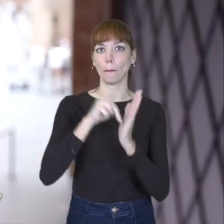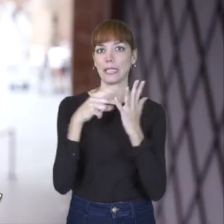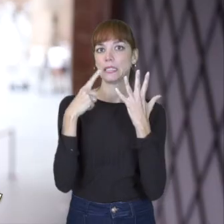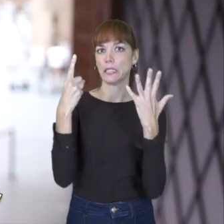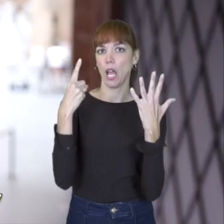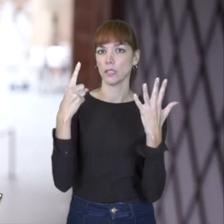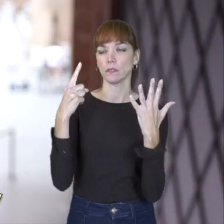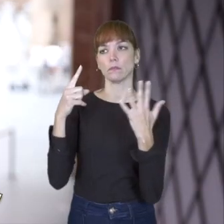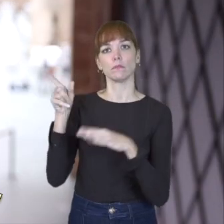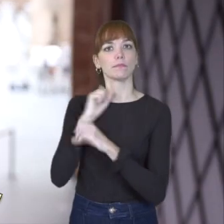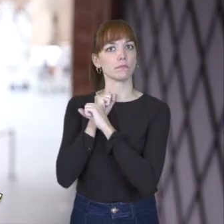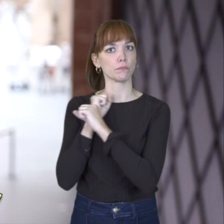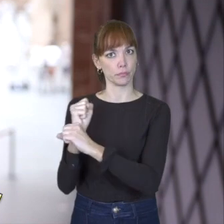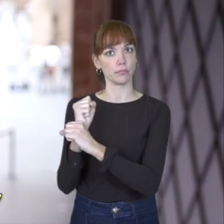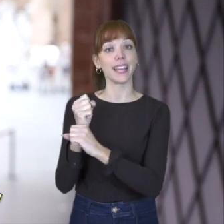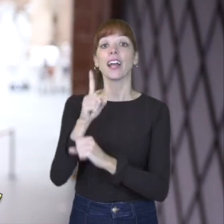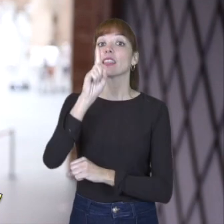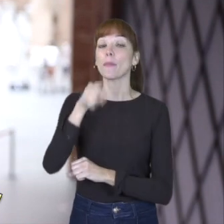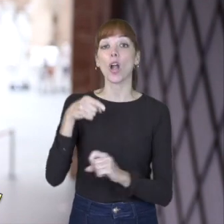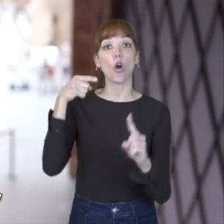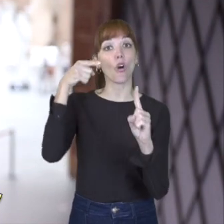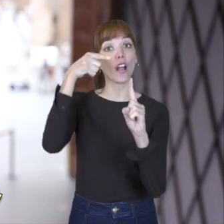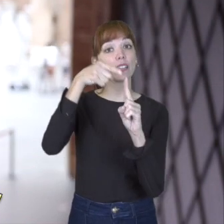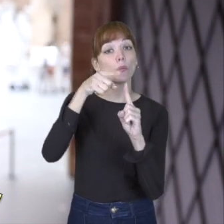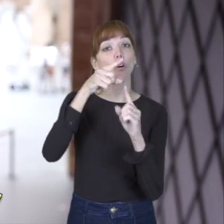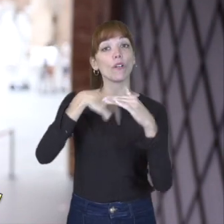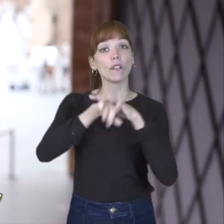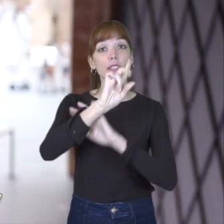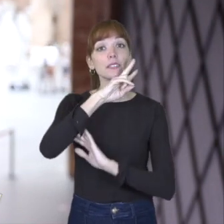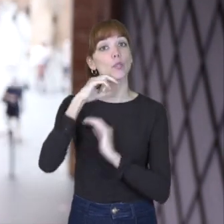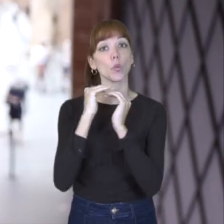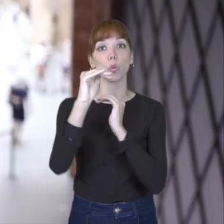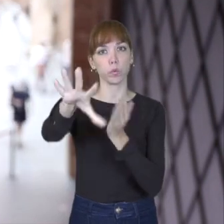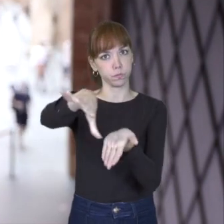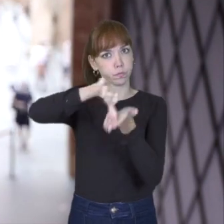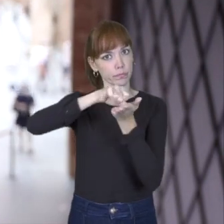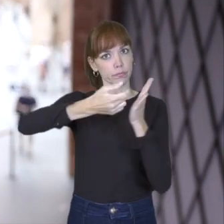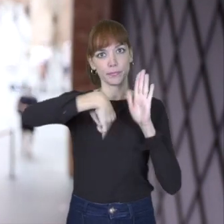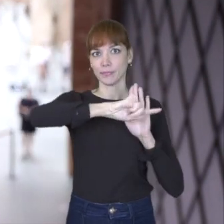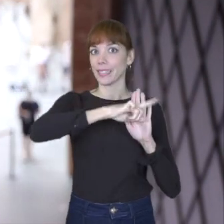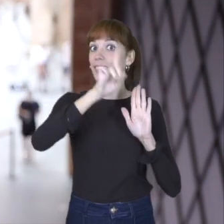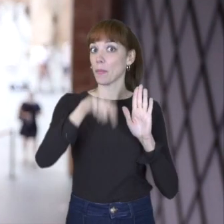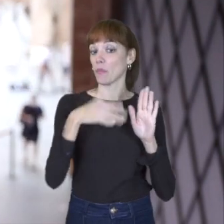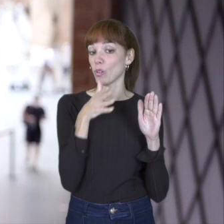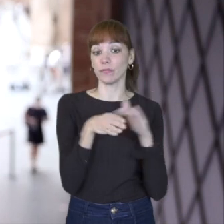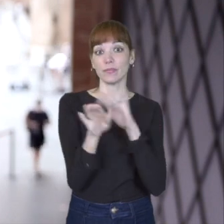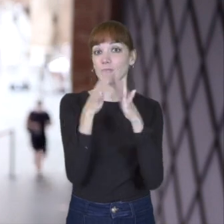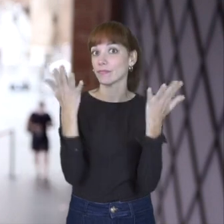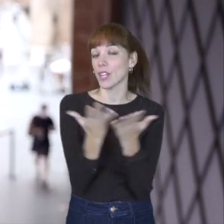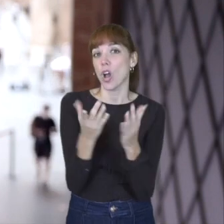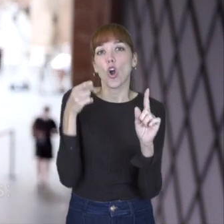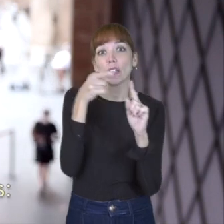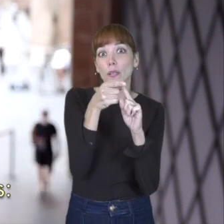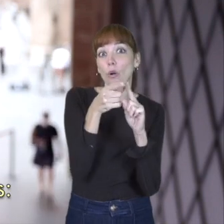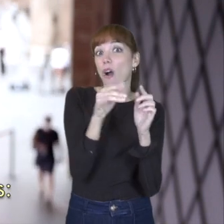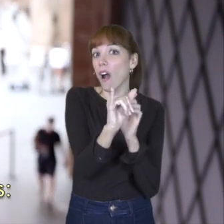también recoge los Objetivos de Desarrollo Sostenible. Porque la accesibilidad universal está en casi